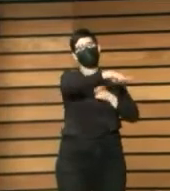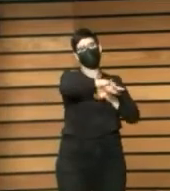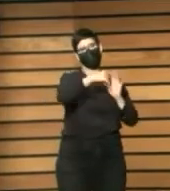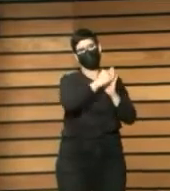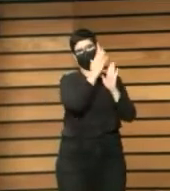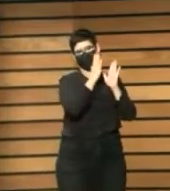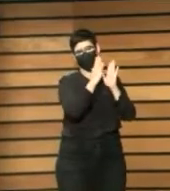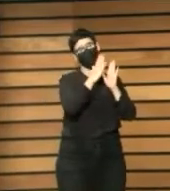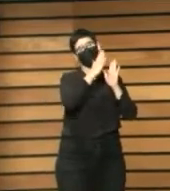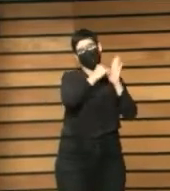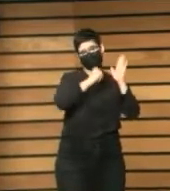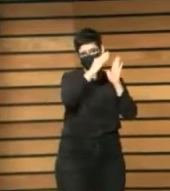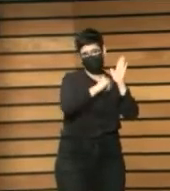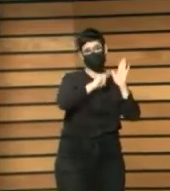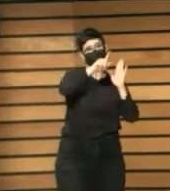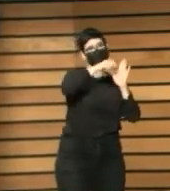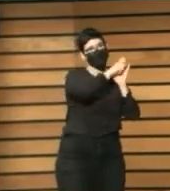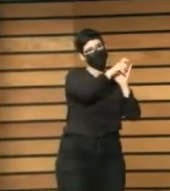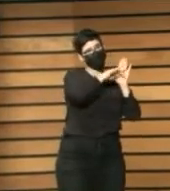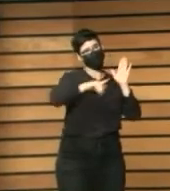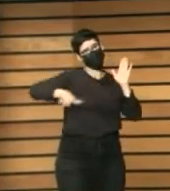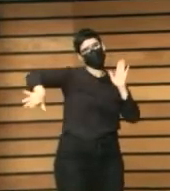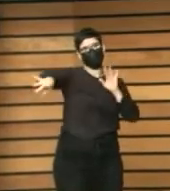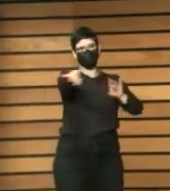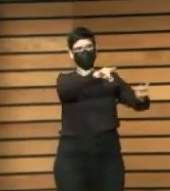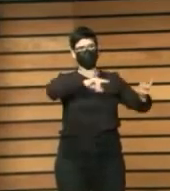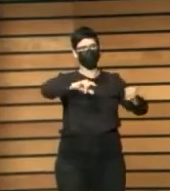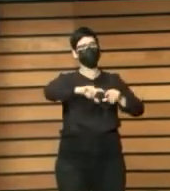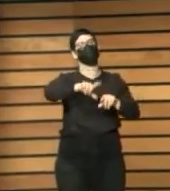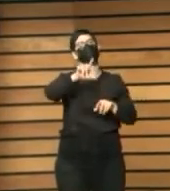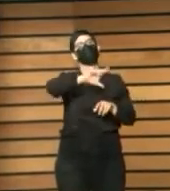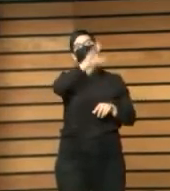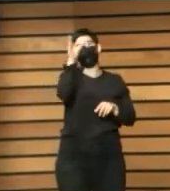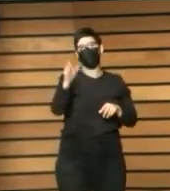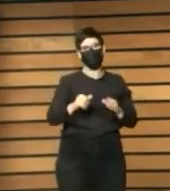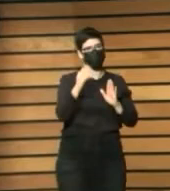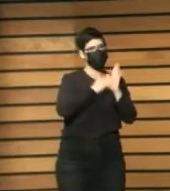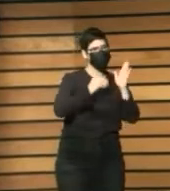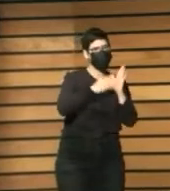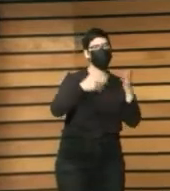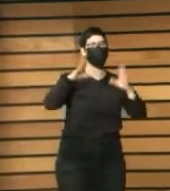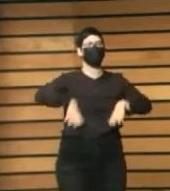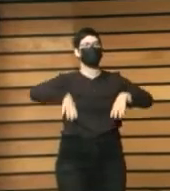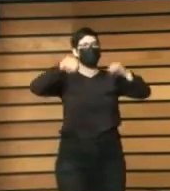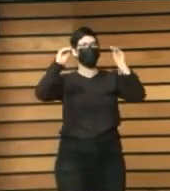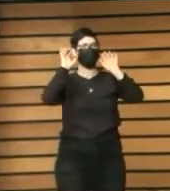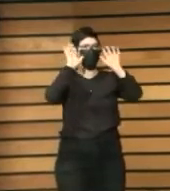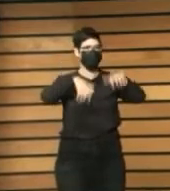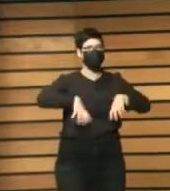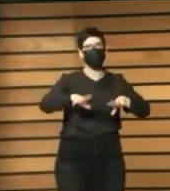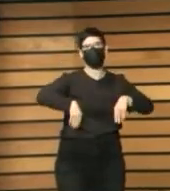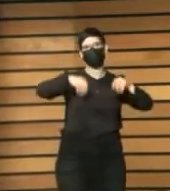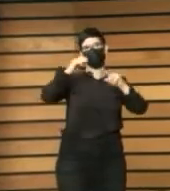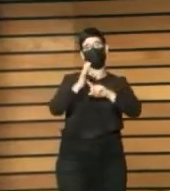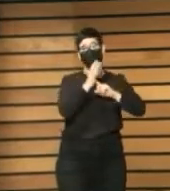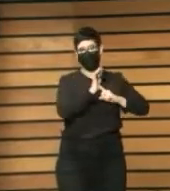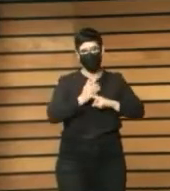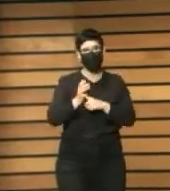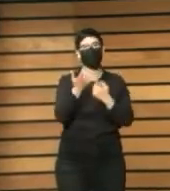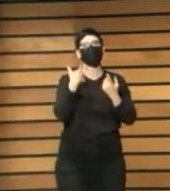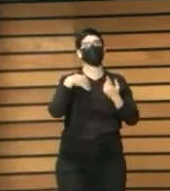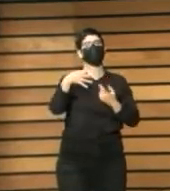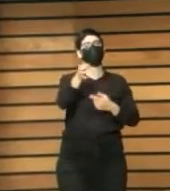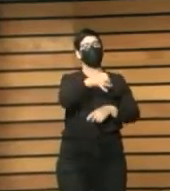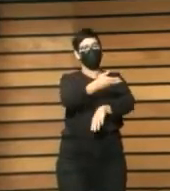amplió muy rápidamente a otros territorios toda la comunidad valenciana Castilla-La Mancha Castilla-León Andalucía Extremadura Baleares Madrid